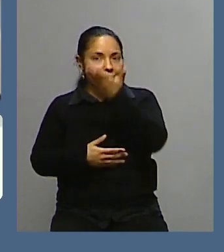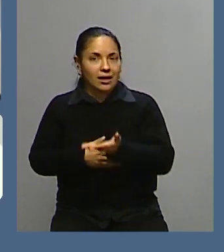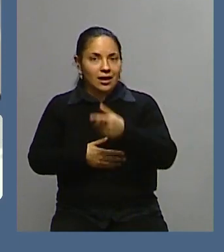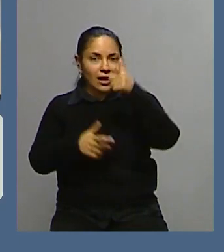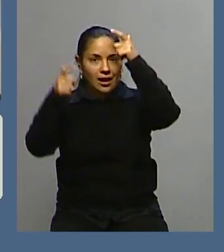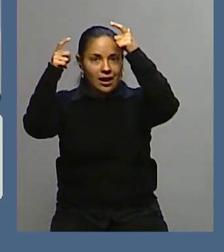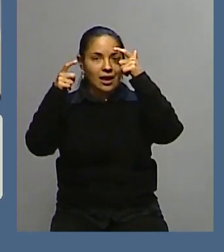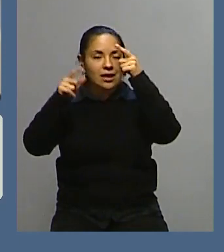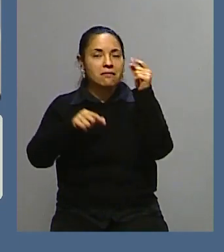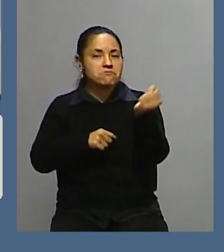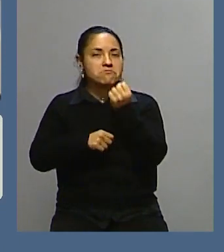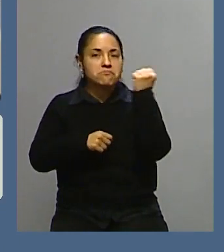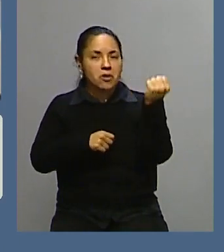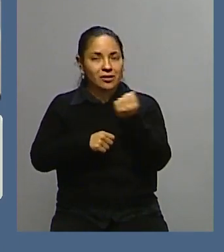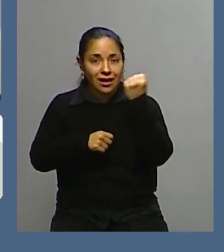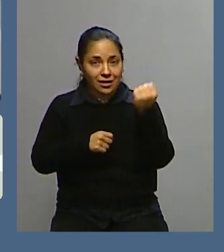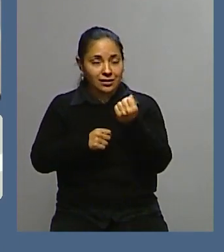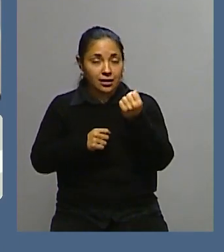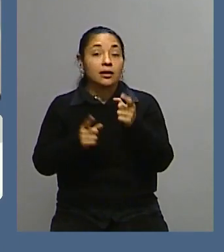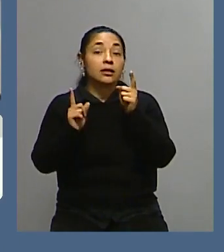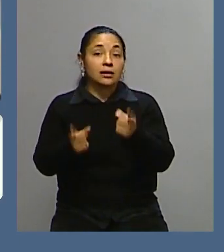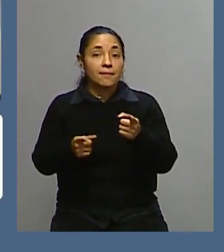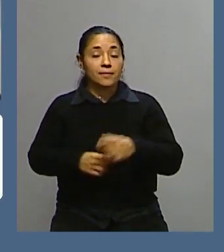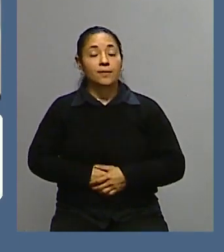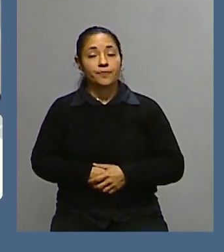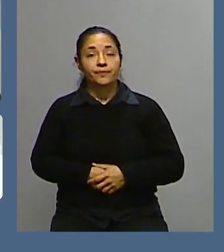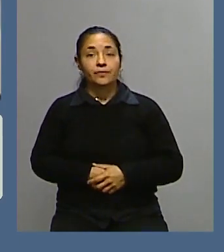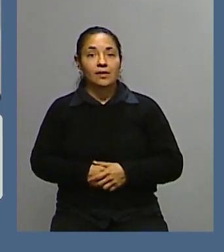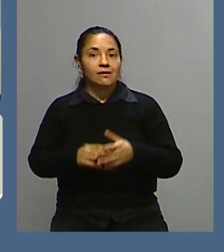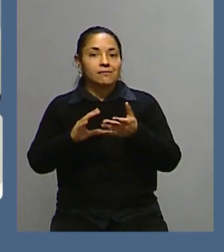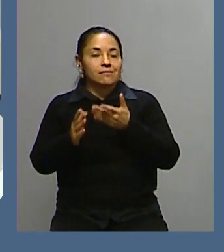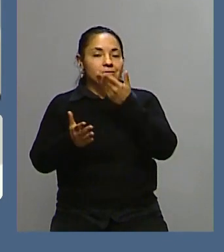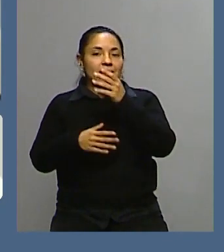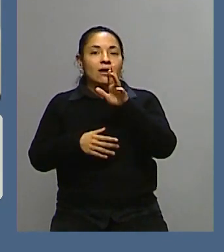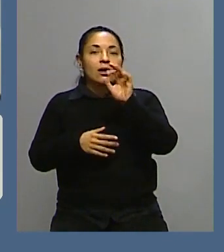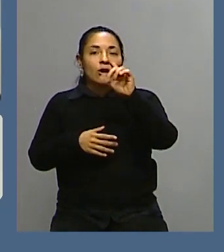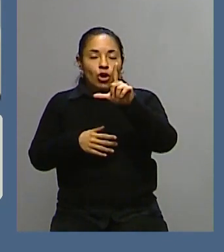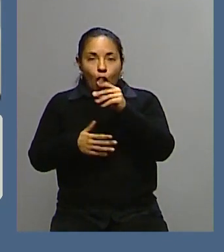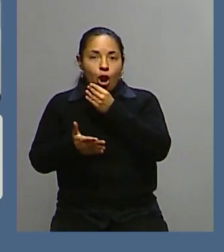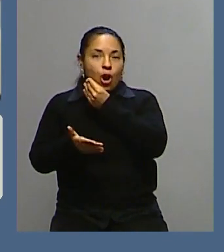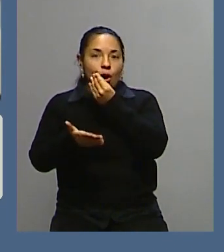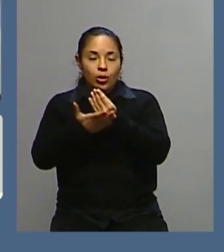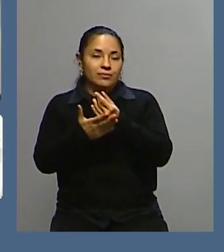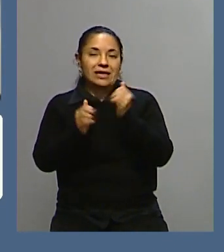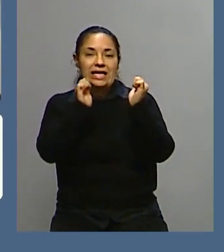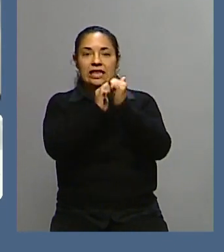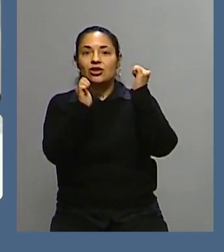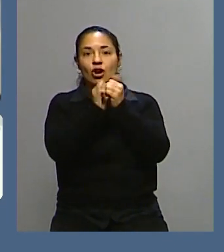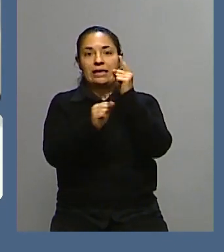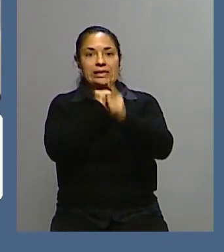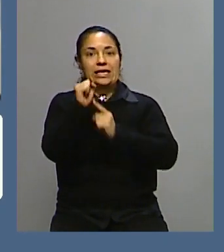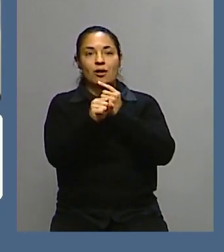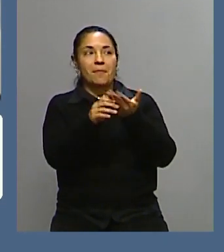la reina como peso, sino también su papel que tuvo y que cumplió en diferentes acontecimientos del siglo pasado.